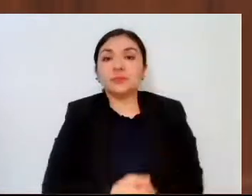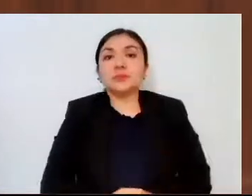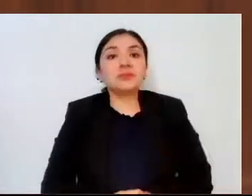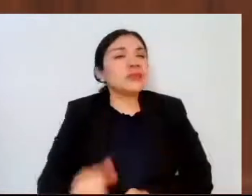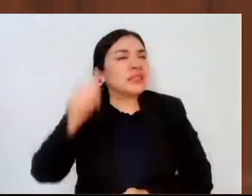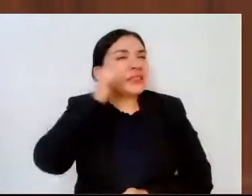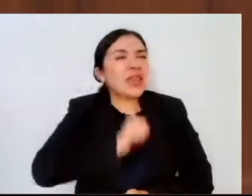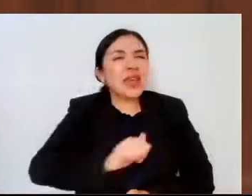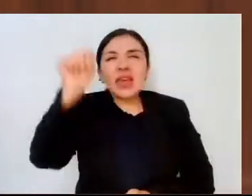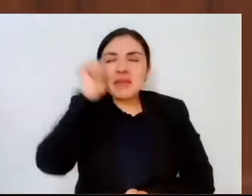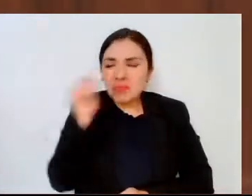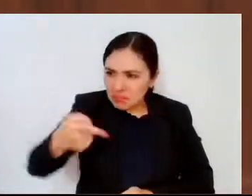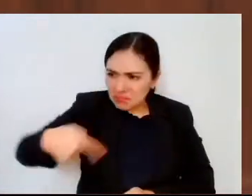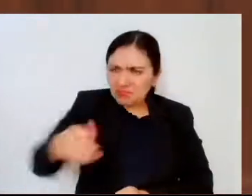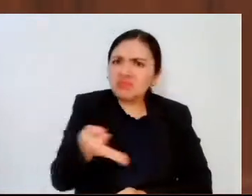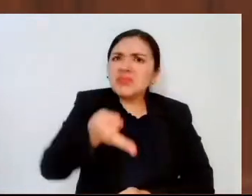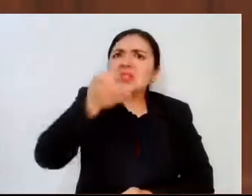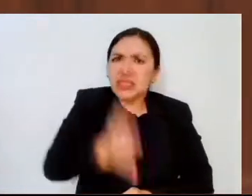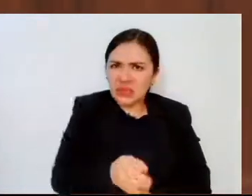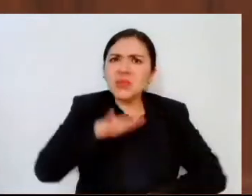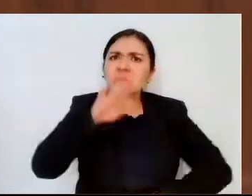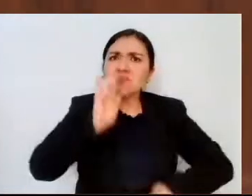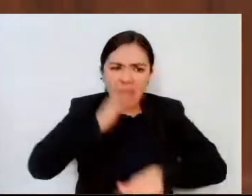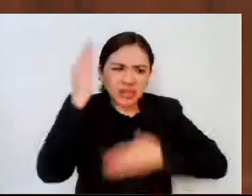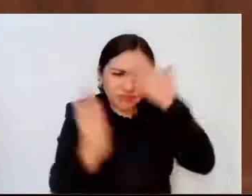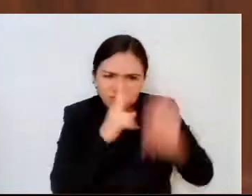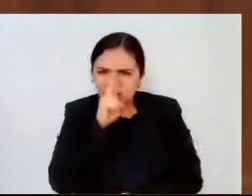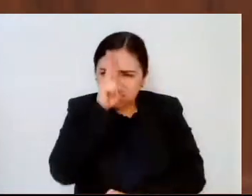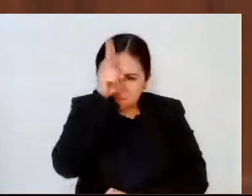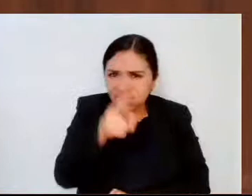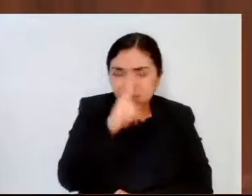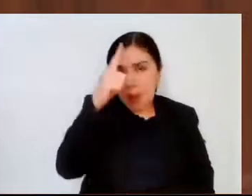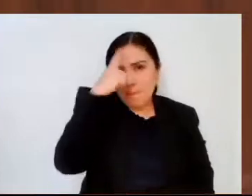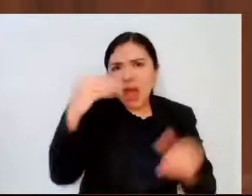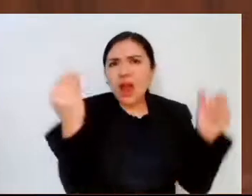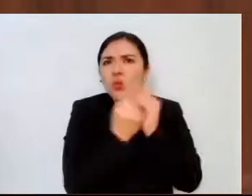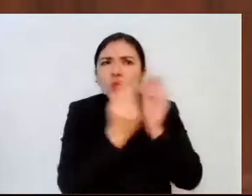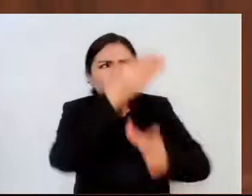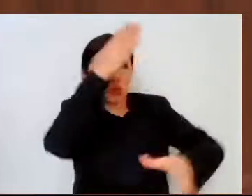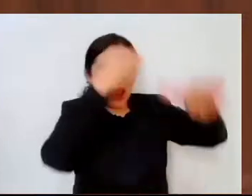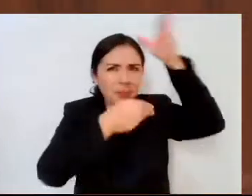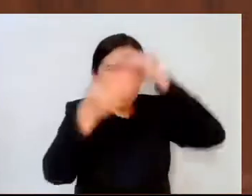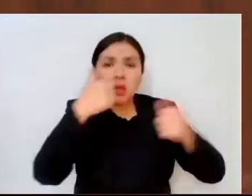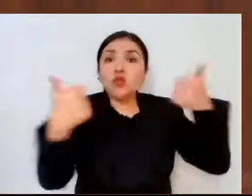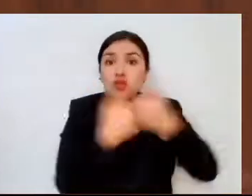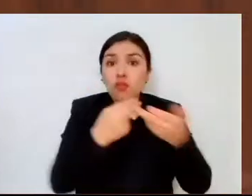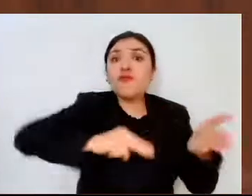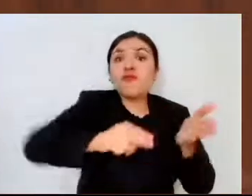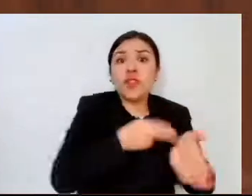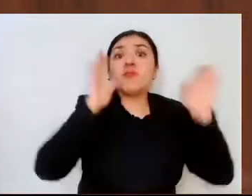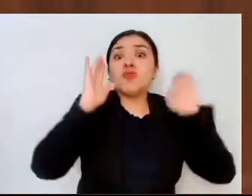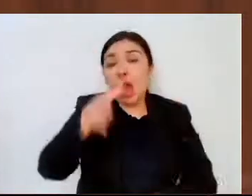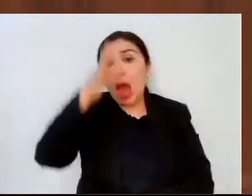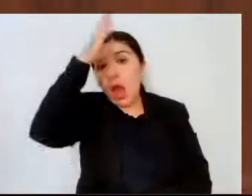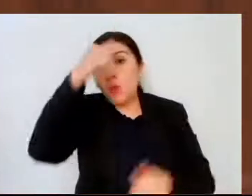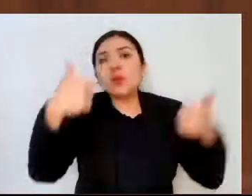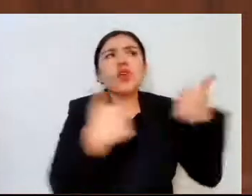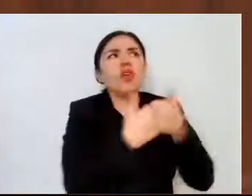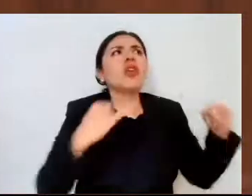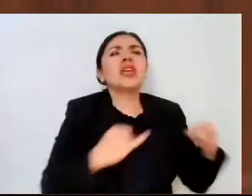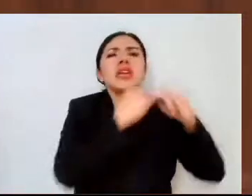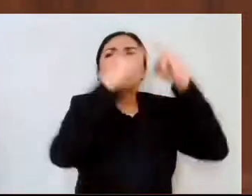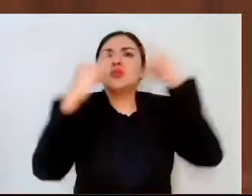dispuestos a superarse en materia de capacitación, firmamos convenios con instituciones